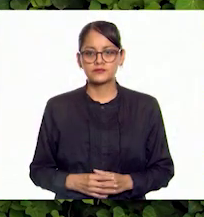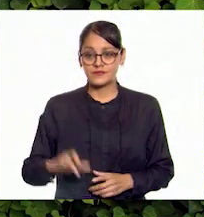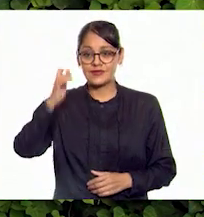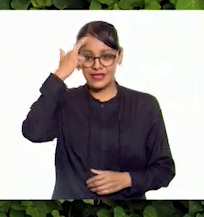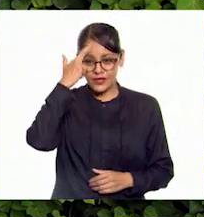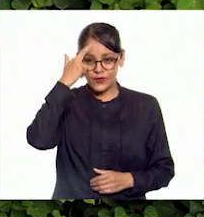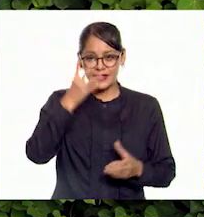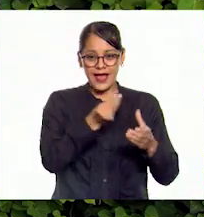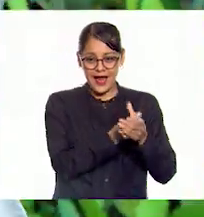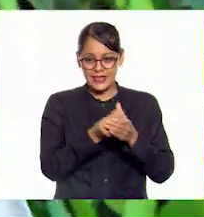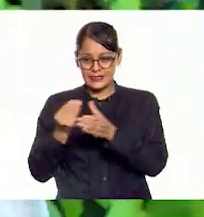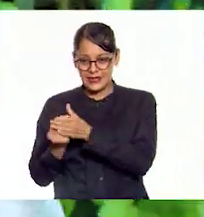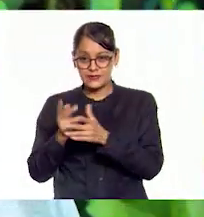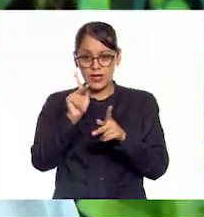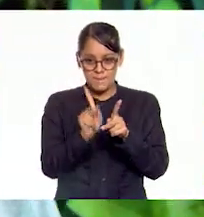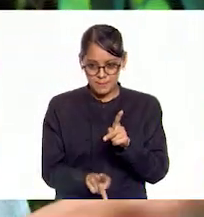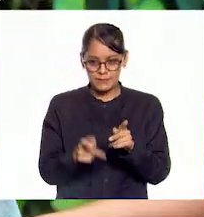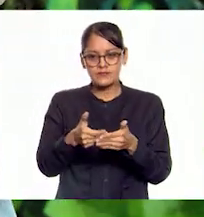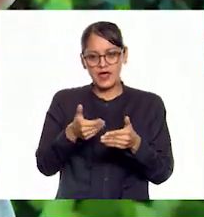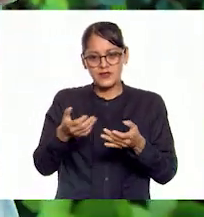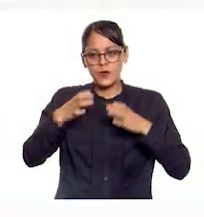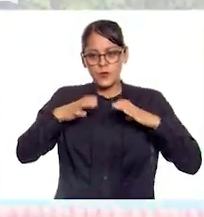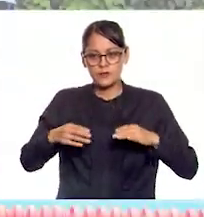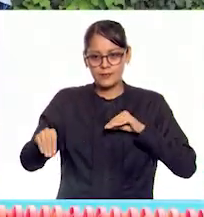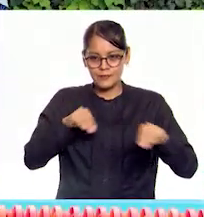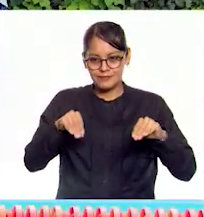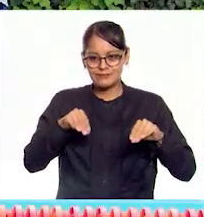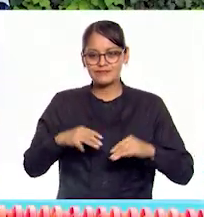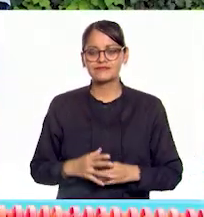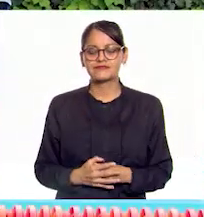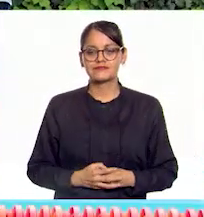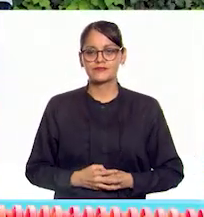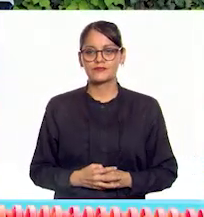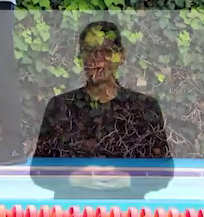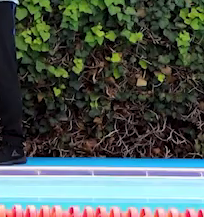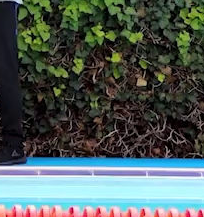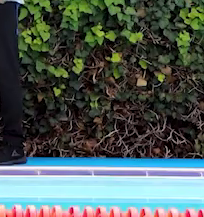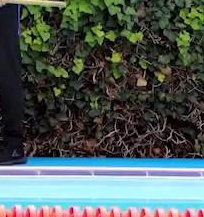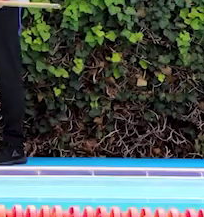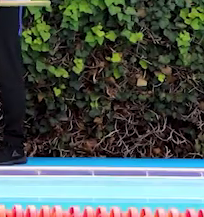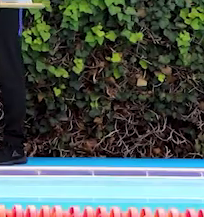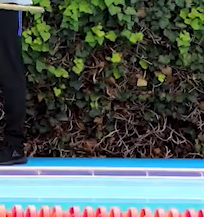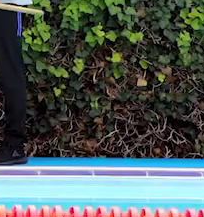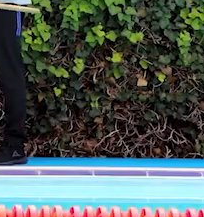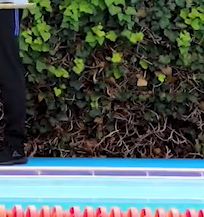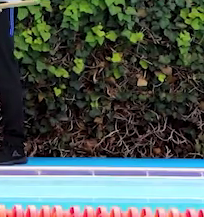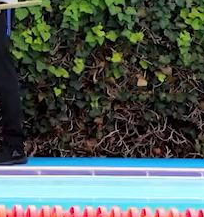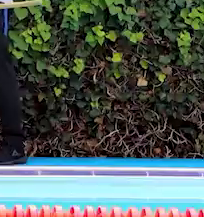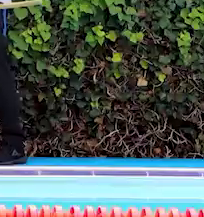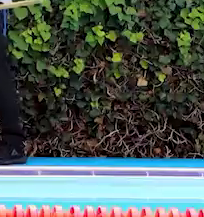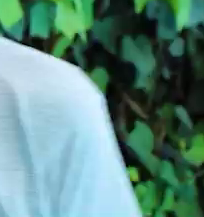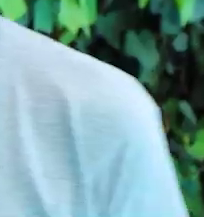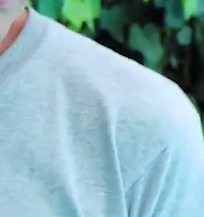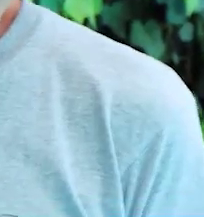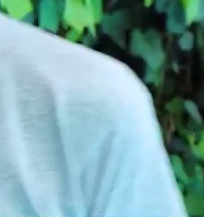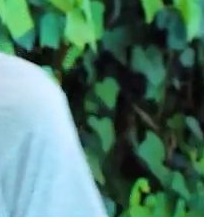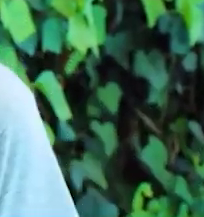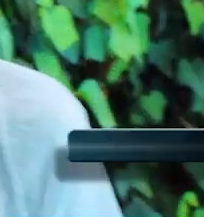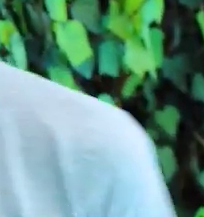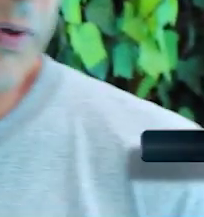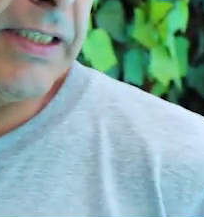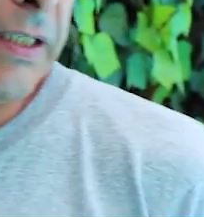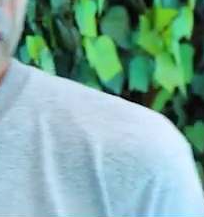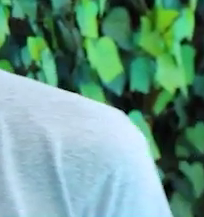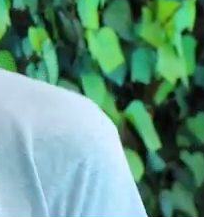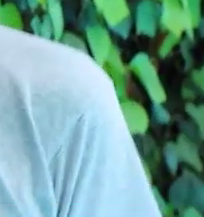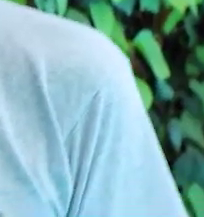Recuerda, entre clase y clase activa tu cuerpo. Ok, vamos a tomar un palo, lo que vamos a trabajar es brazo, abrimos